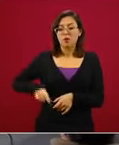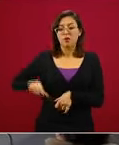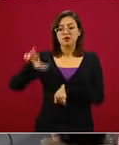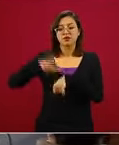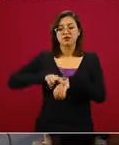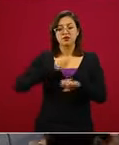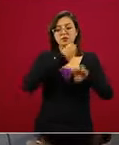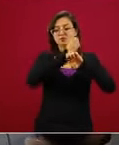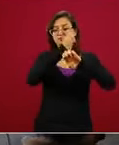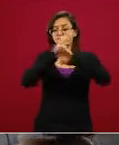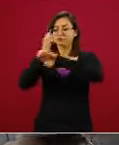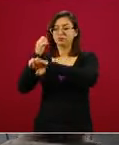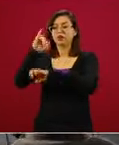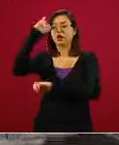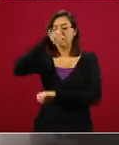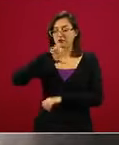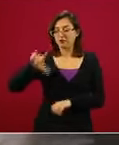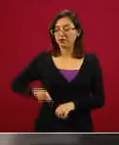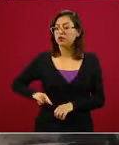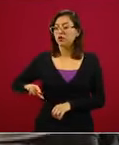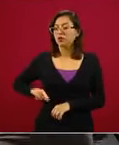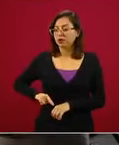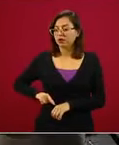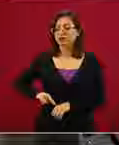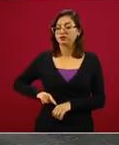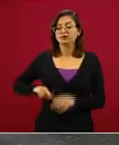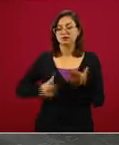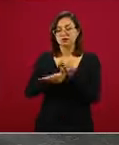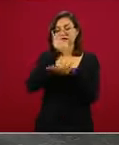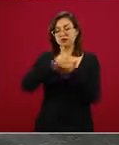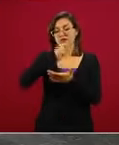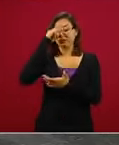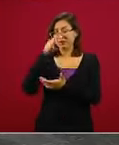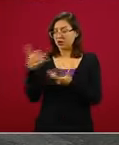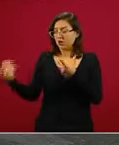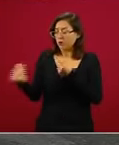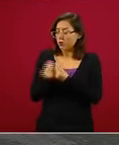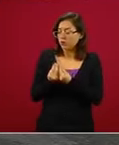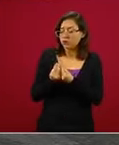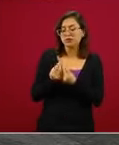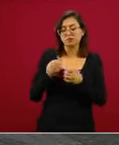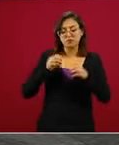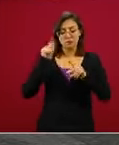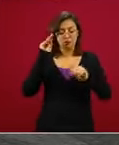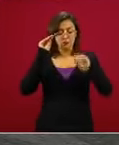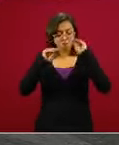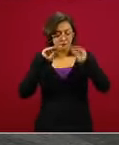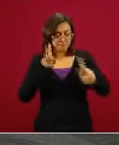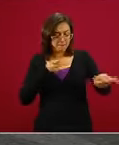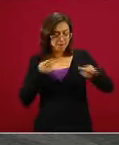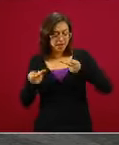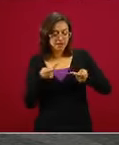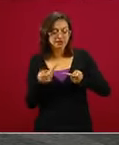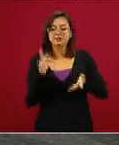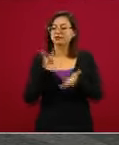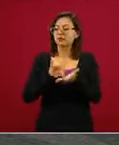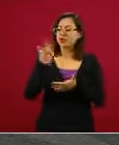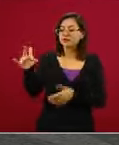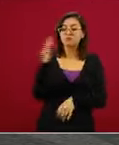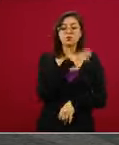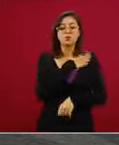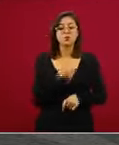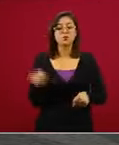y a la jefa de gobierno de la Ciudad de México. Muy buenos días y